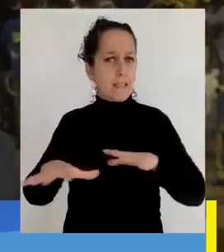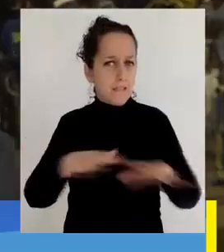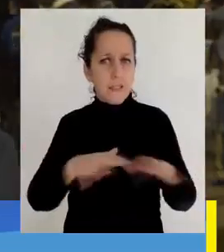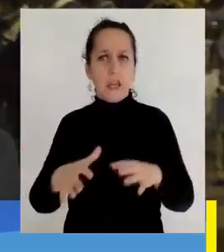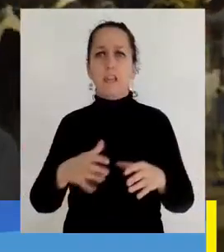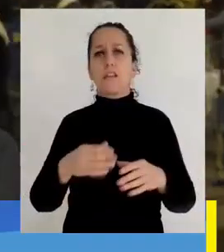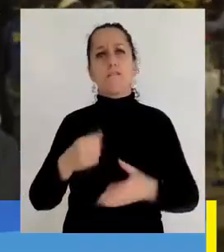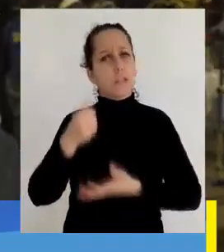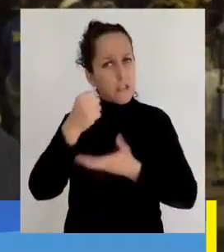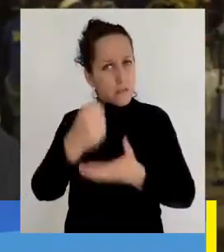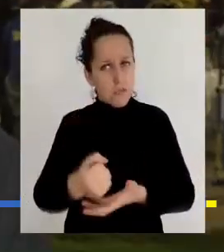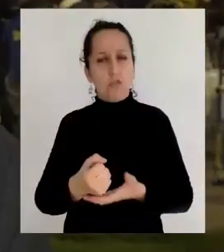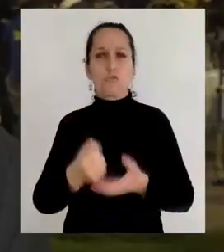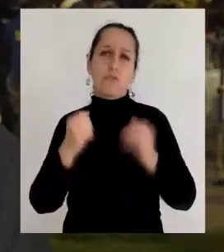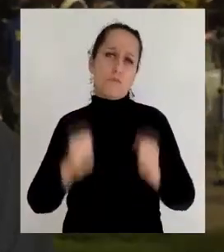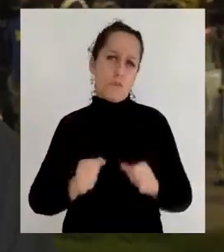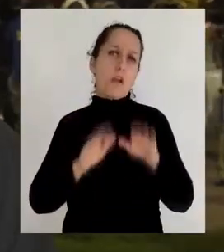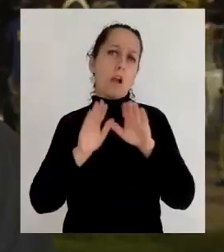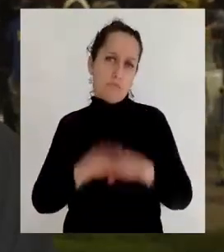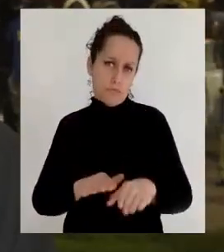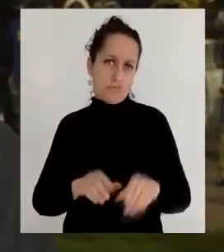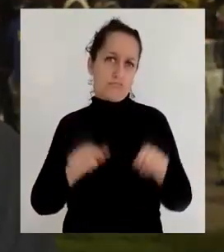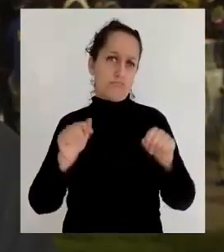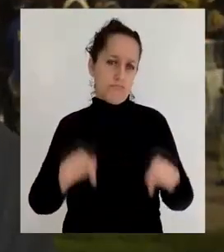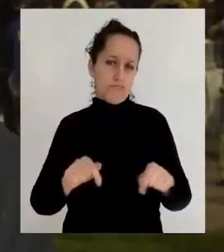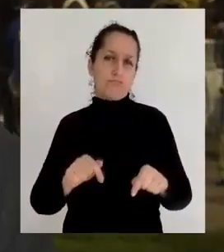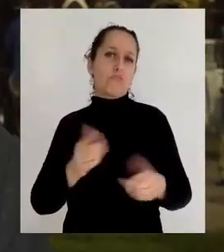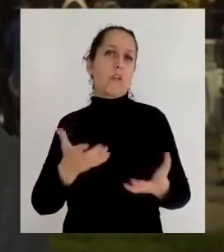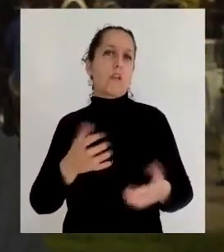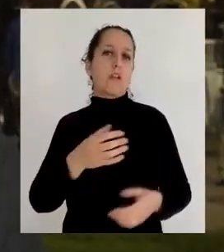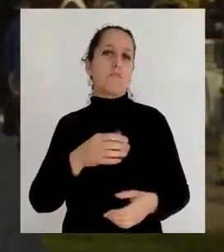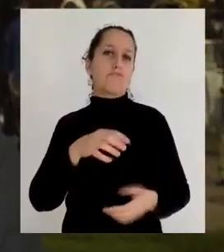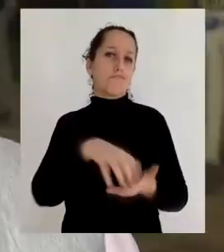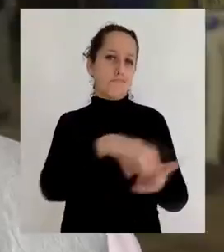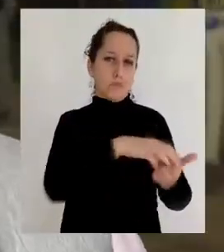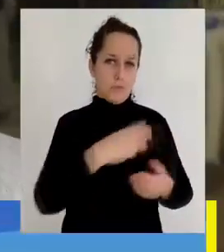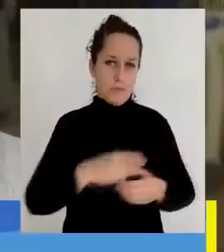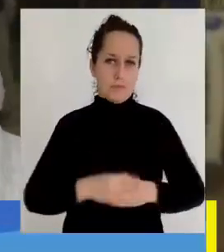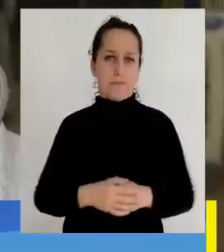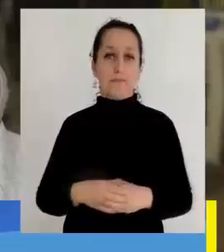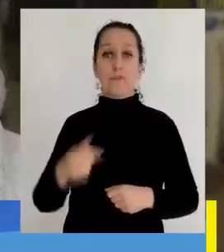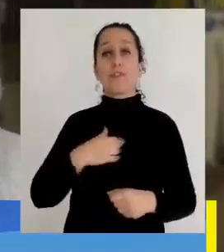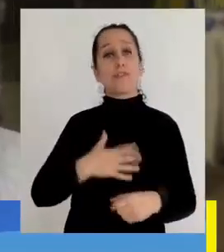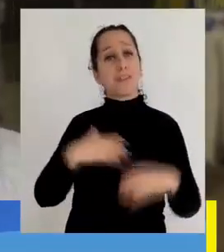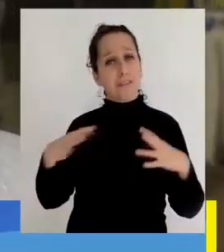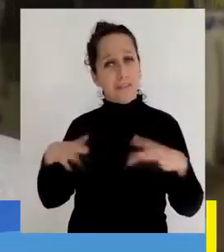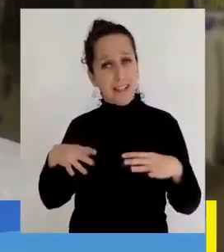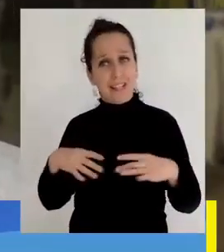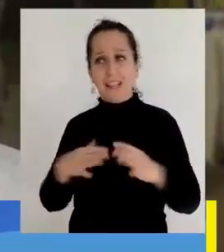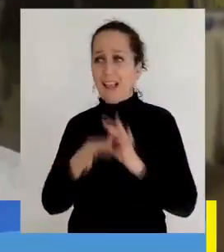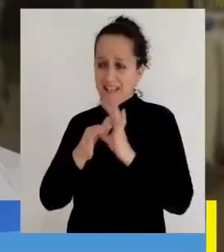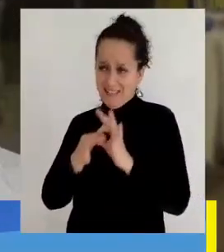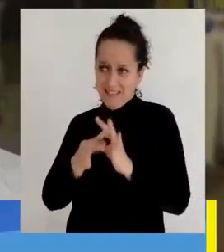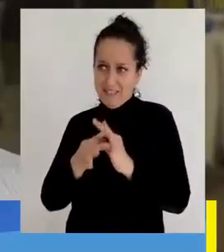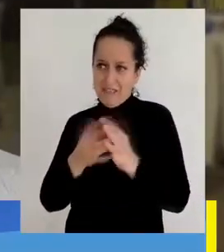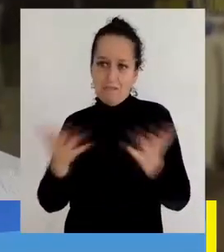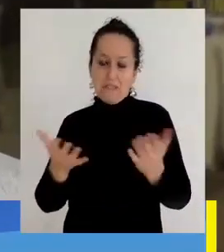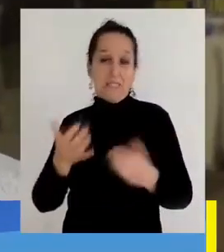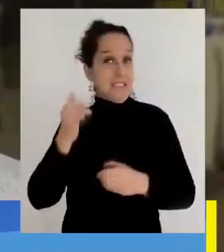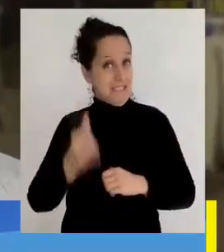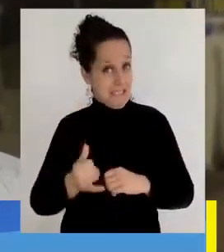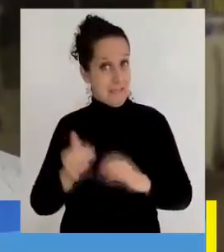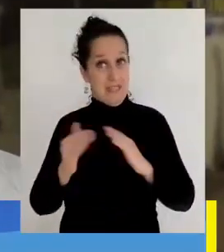nuestra actividad de control, financiamiento y con todo el aporte en este caso a los gobiernos locales. Me siento muy feliz y agradecida porque